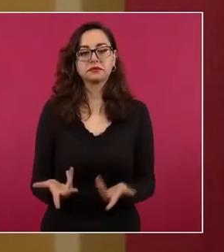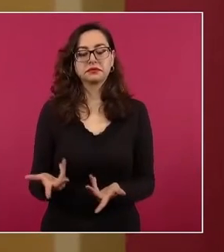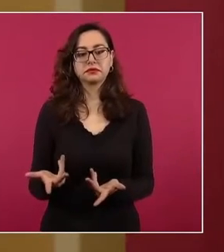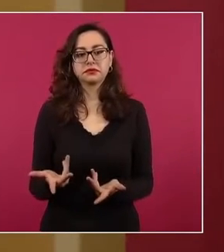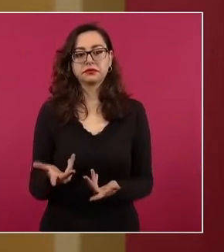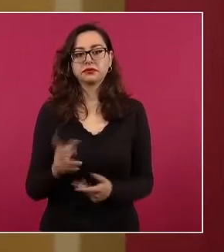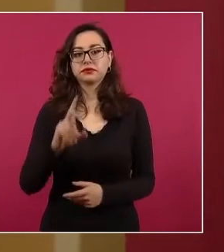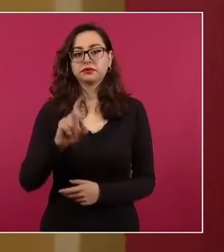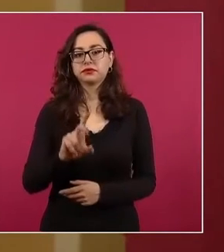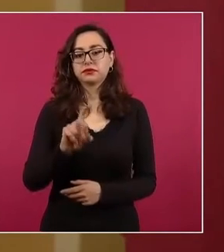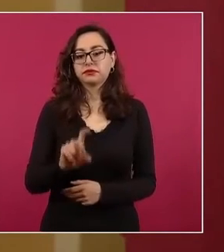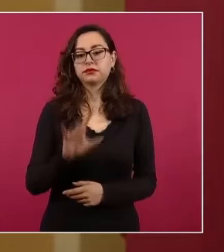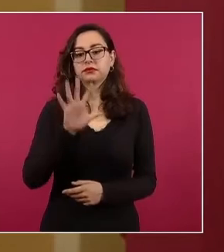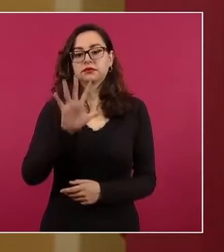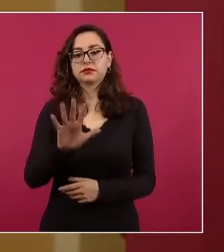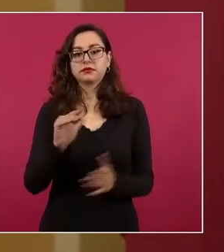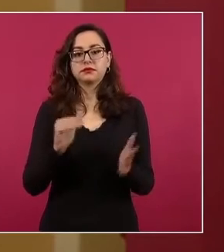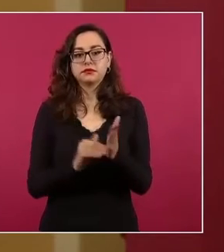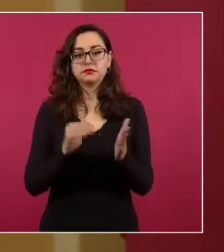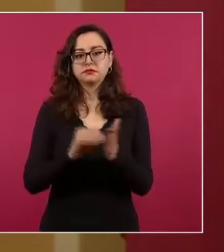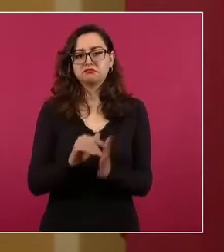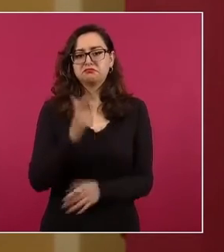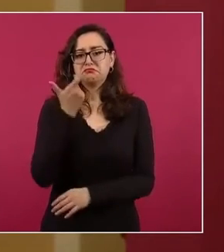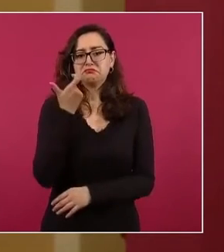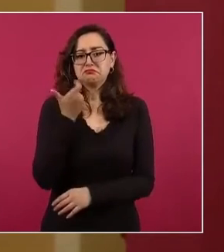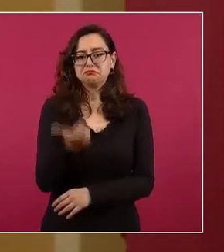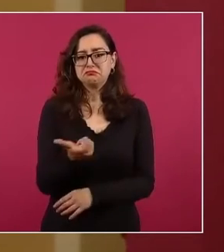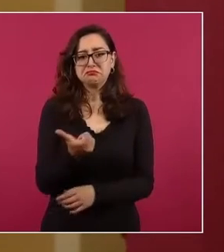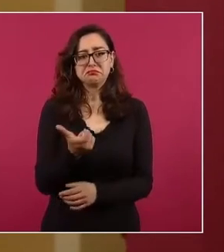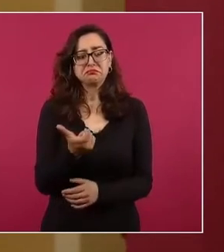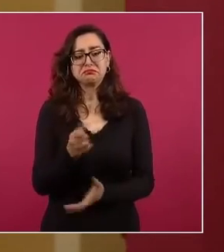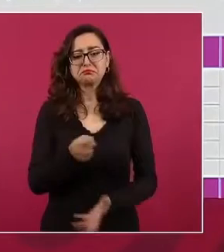35 millones de pesos por cuartel.